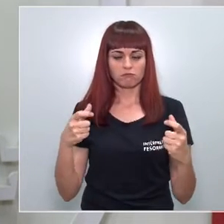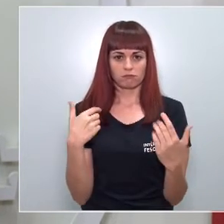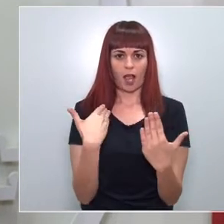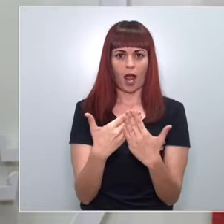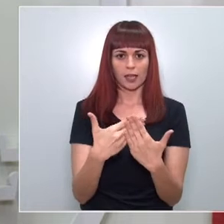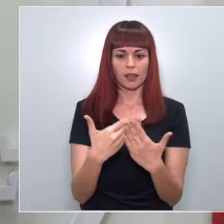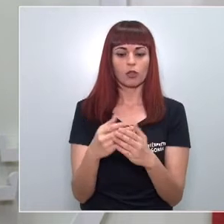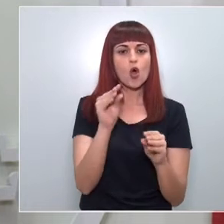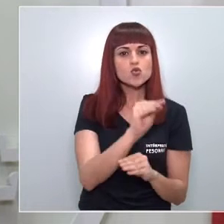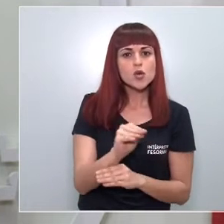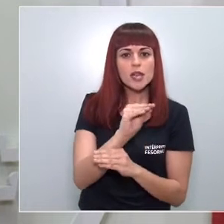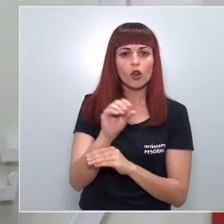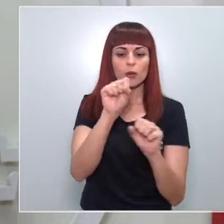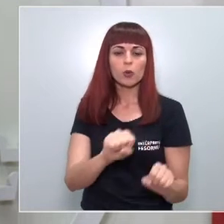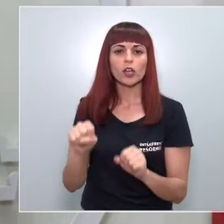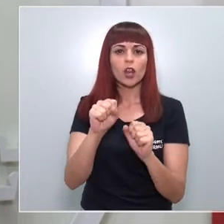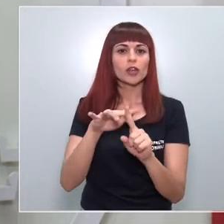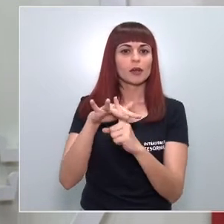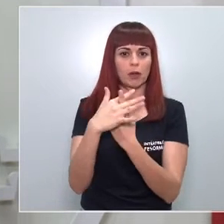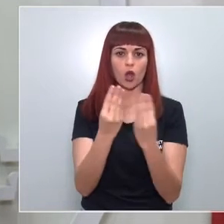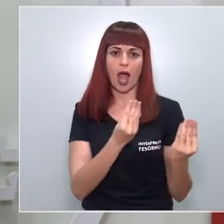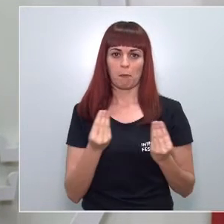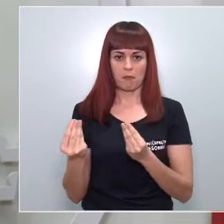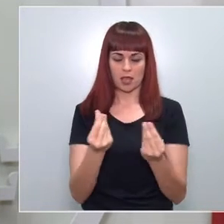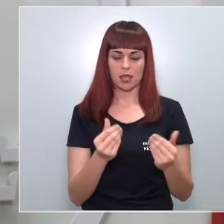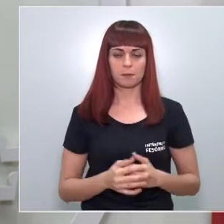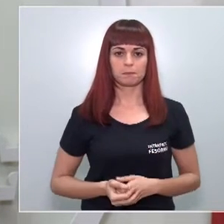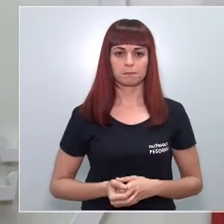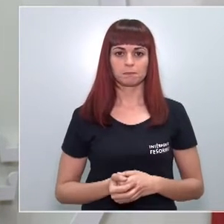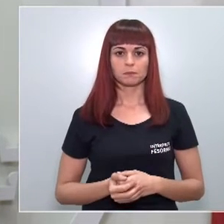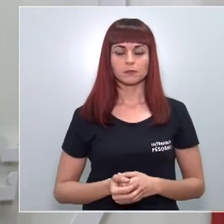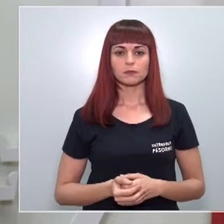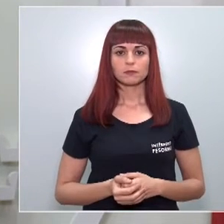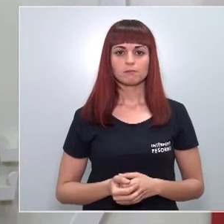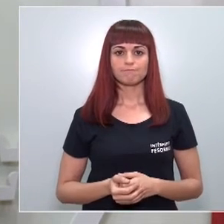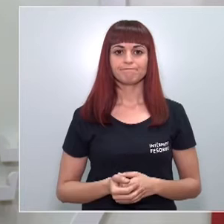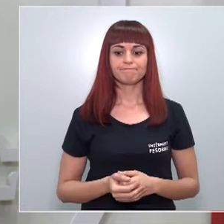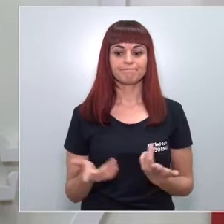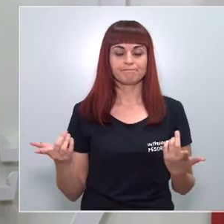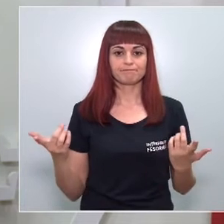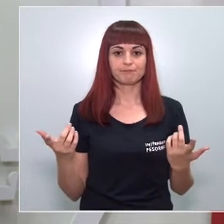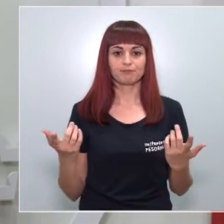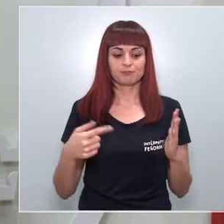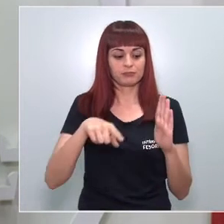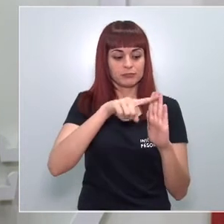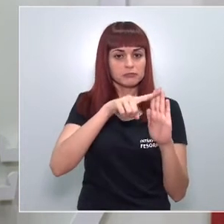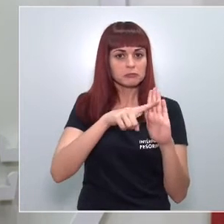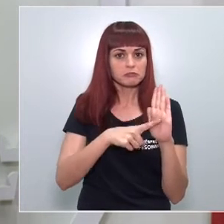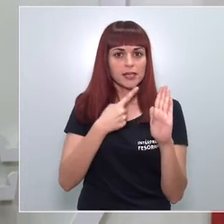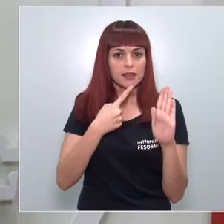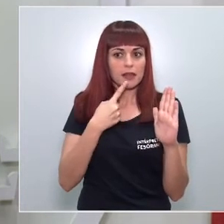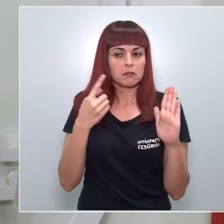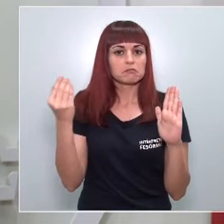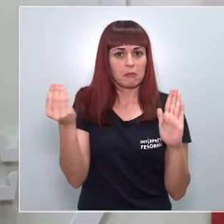la protección del medio ambiente. Lamentablemente, y a pesar de que todos los indicadores siguen mejorando,